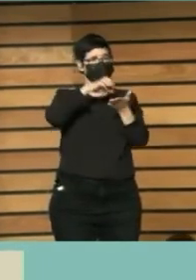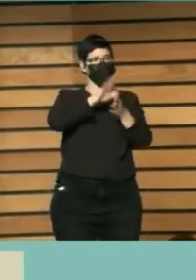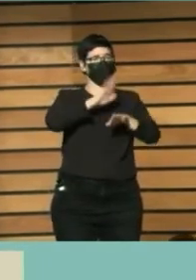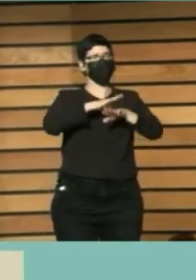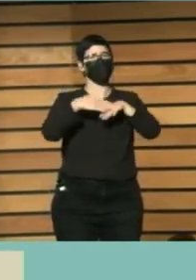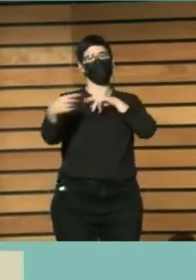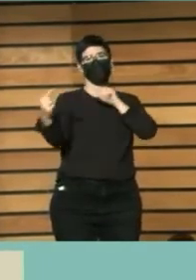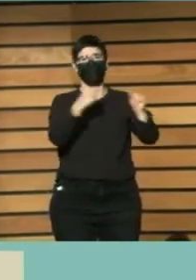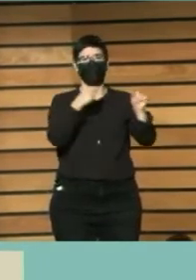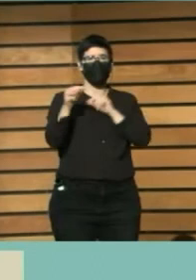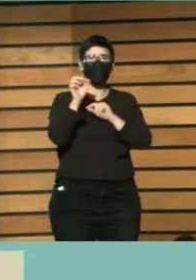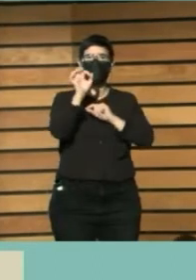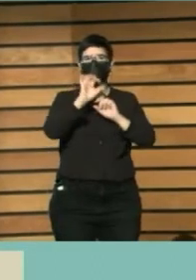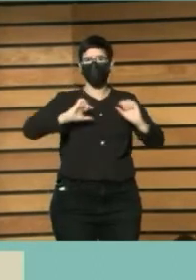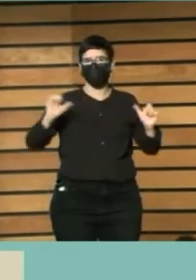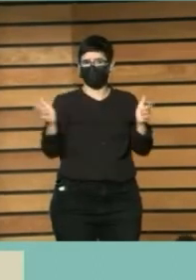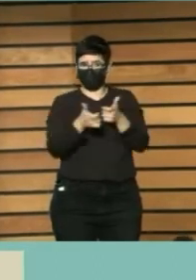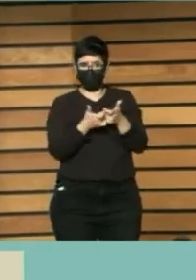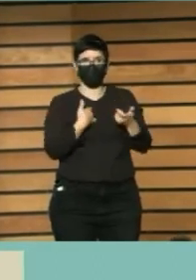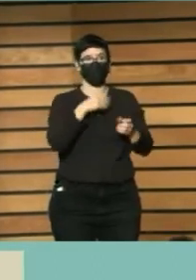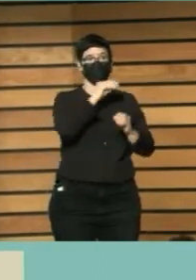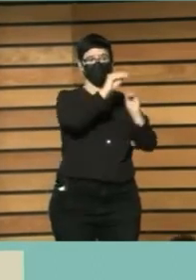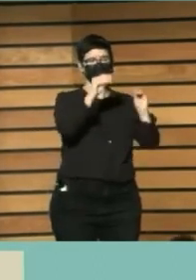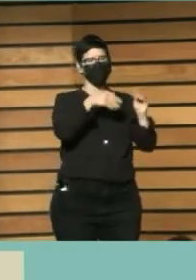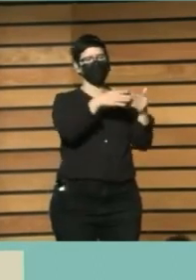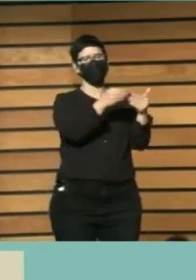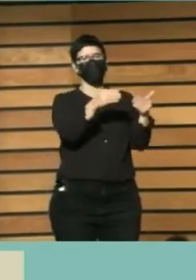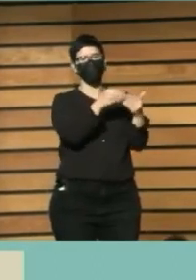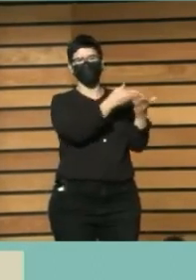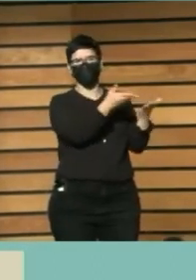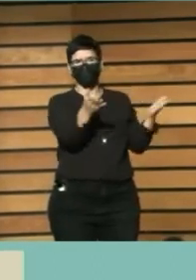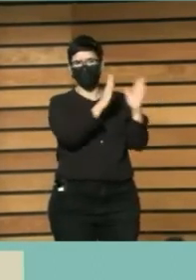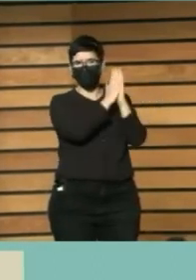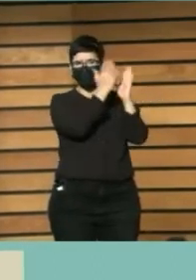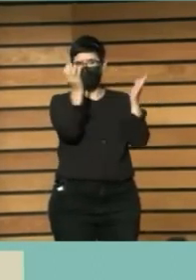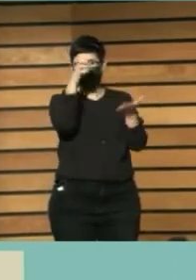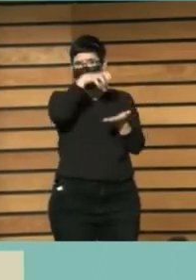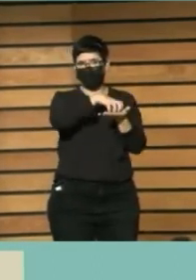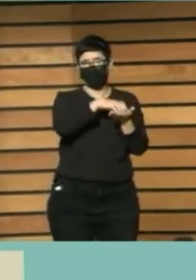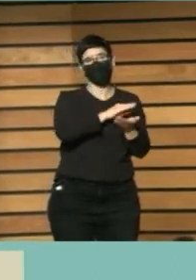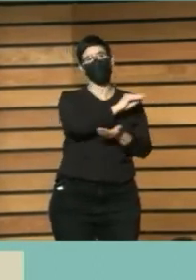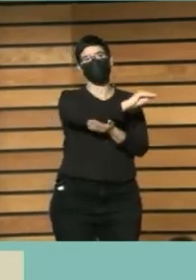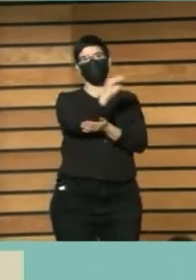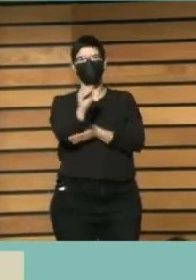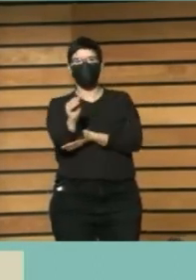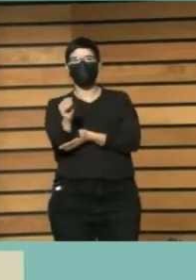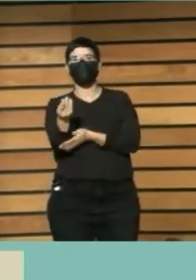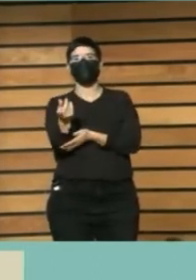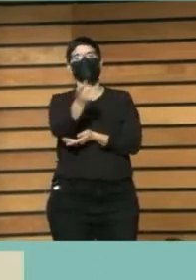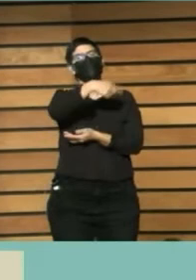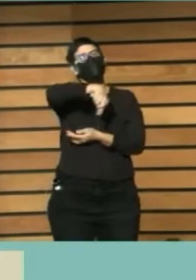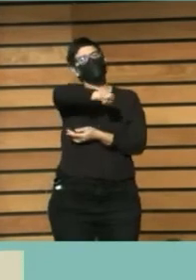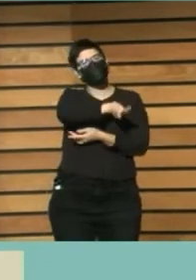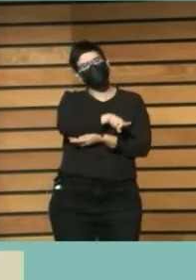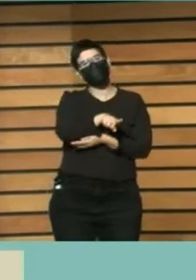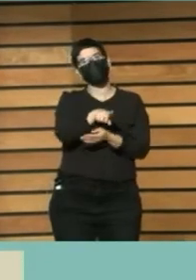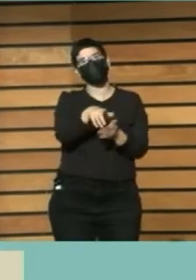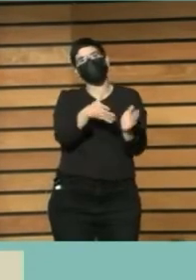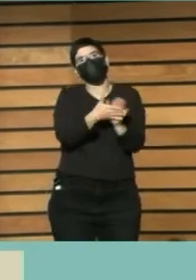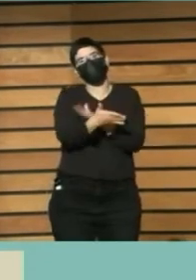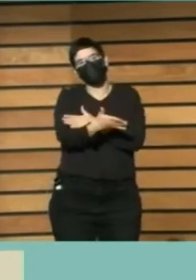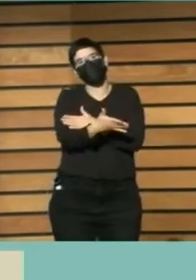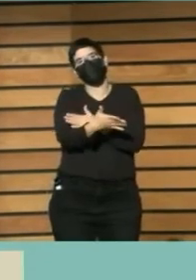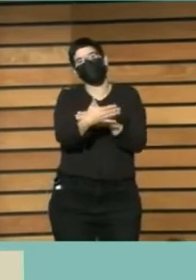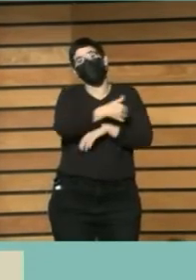Y le preguntamos A los usuarios De la biblioteca Si habían usado La biblioteca En su calidad De